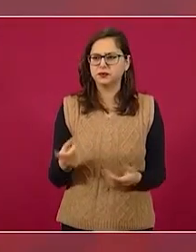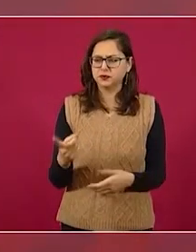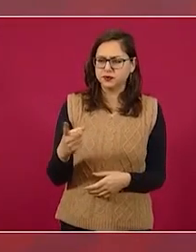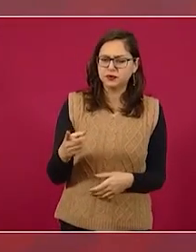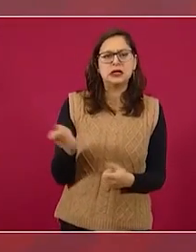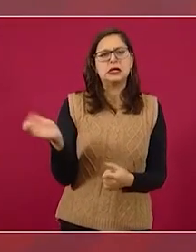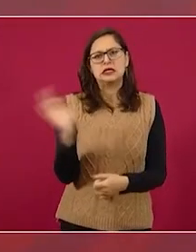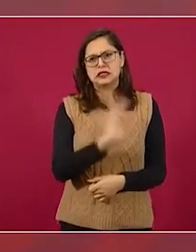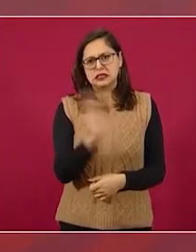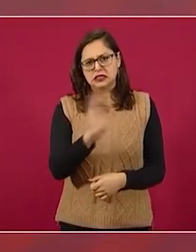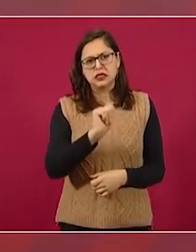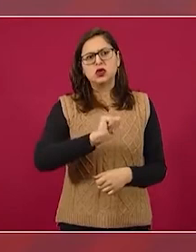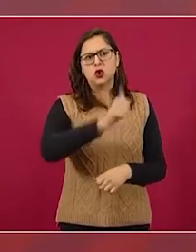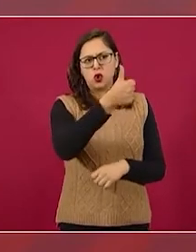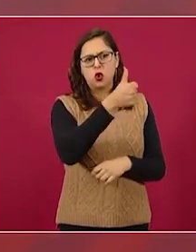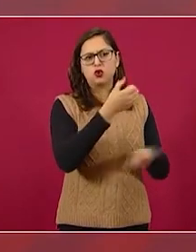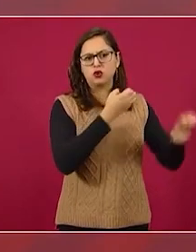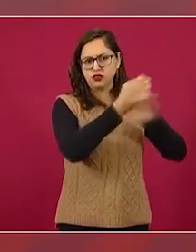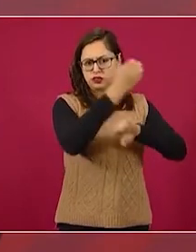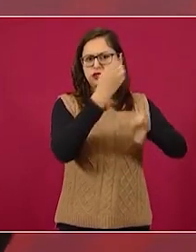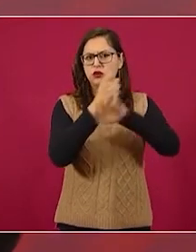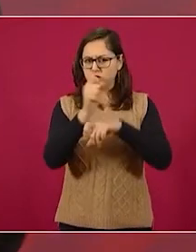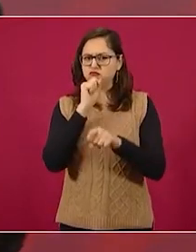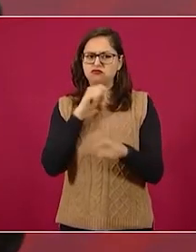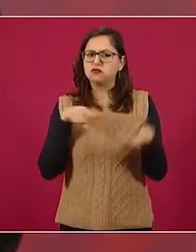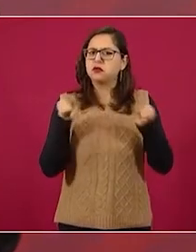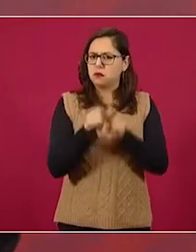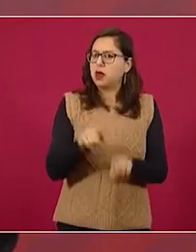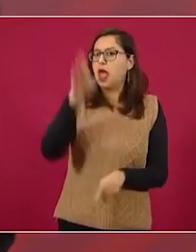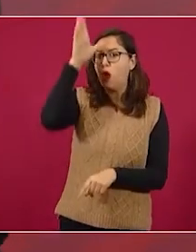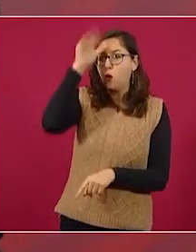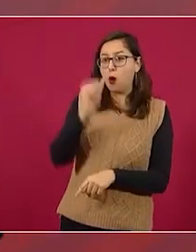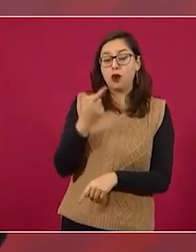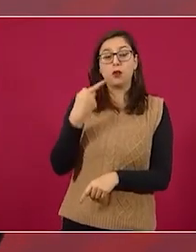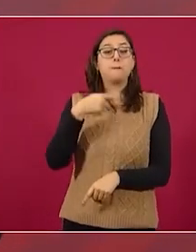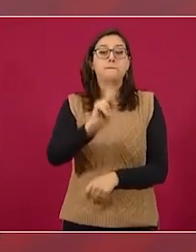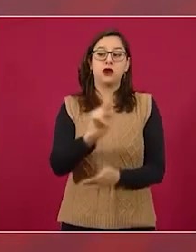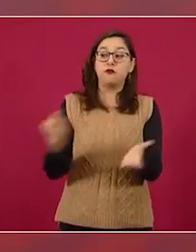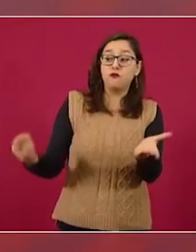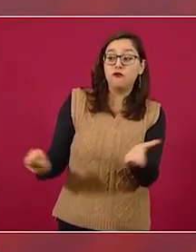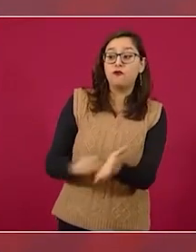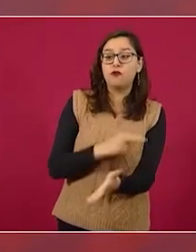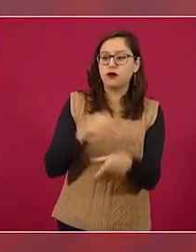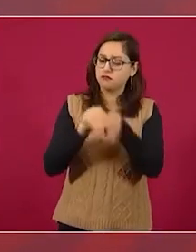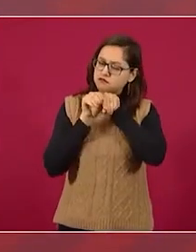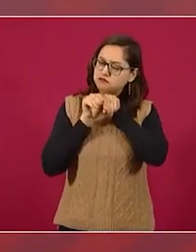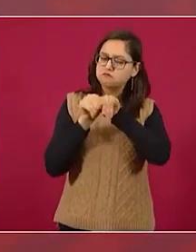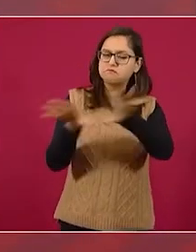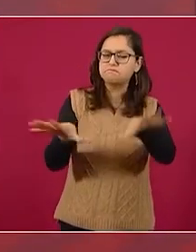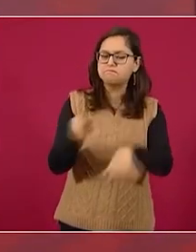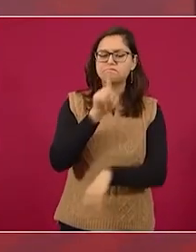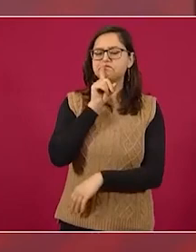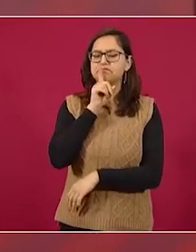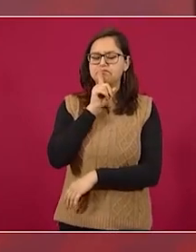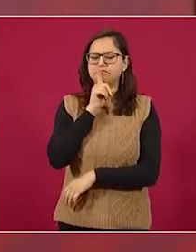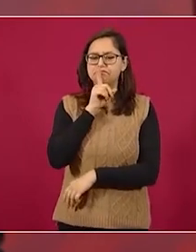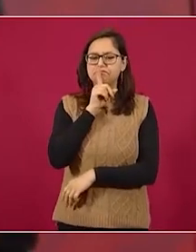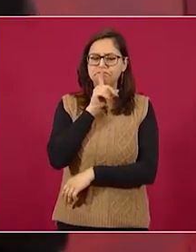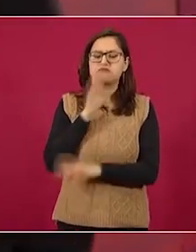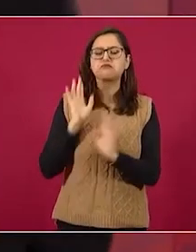que no firmaron lo podrían hacer,